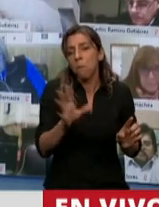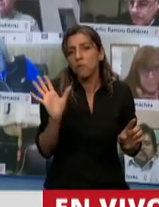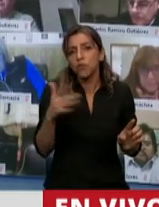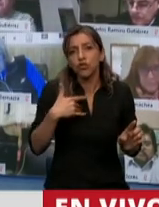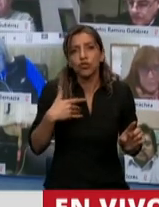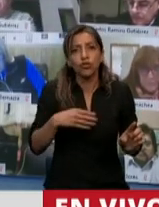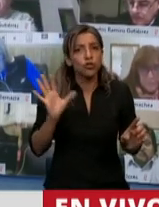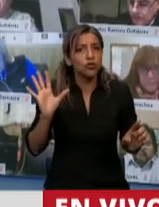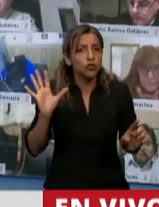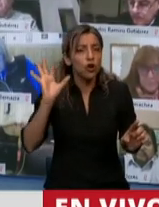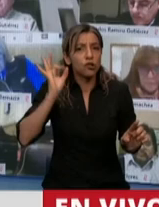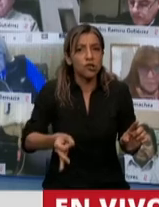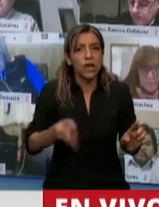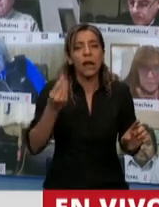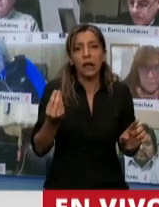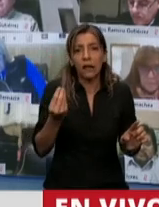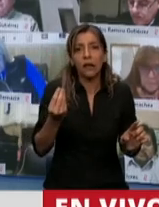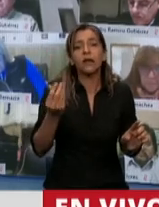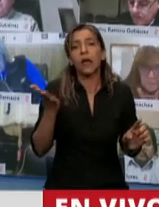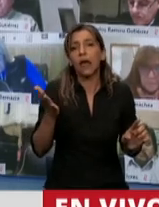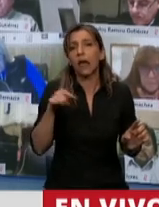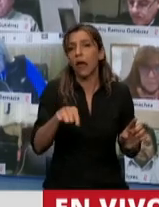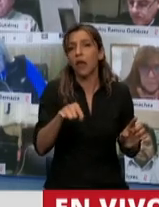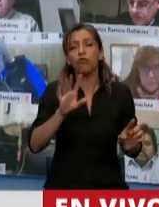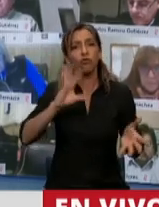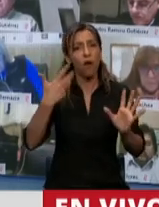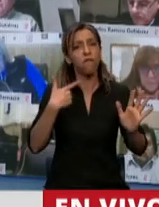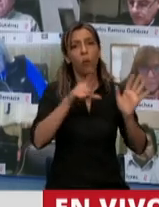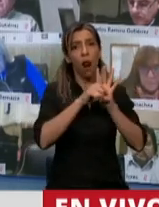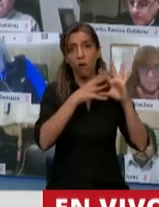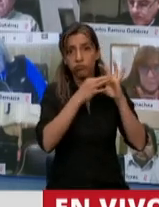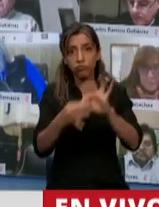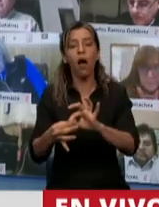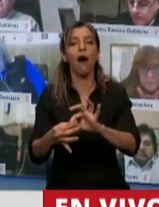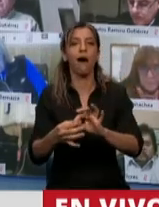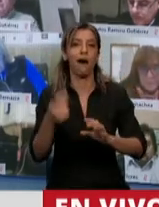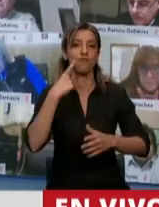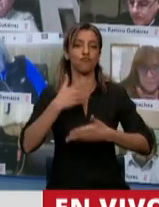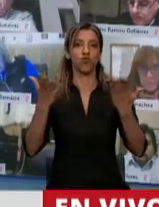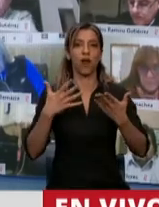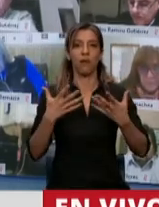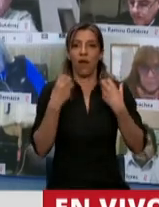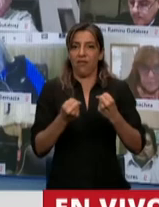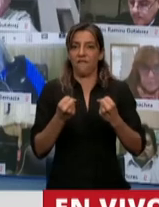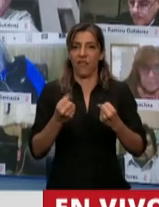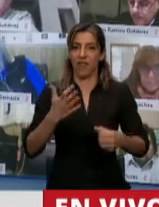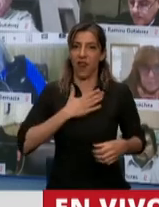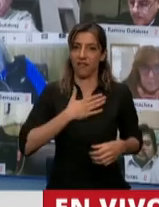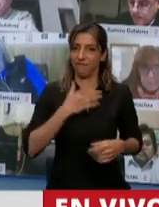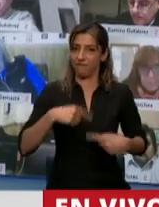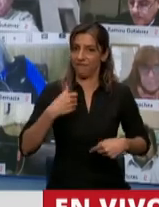cierto es es un correlato de acciones para marcar soberanía y una defensa de nuestro patrimonio vitícola. Muchas gracias.